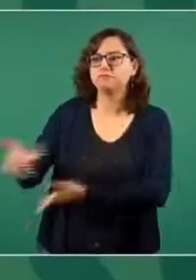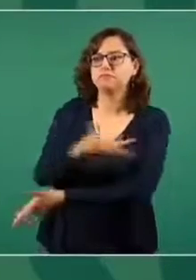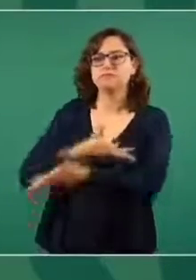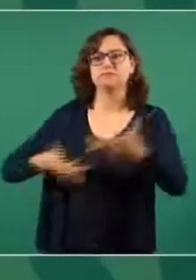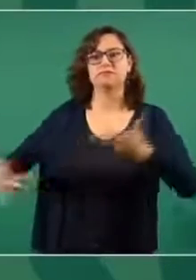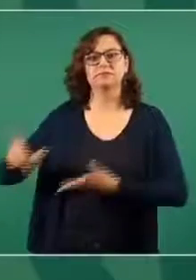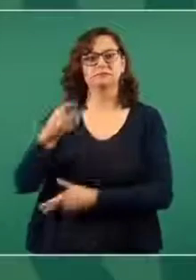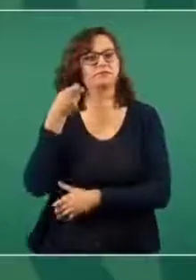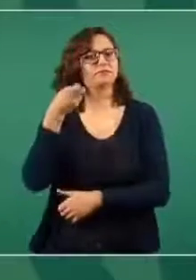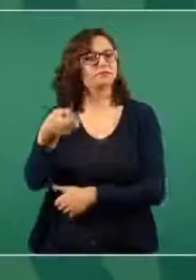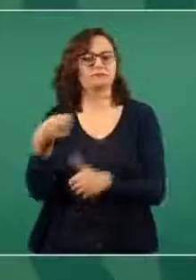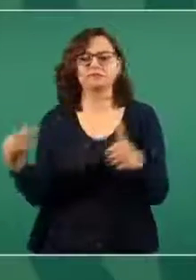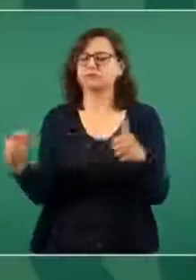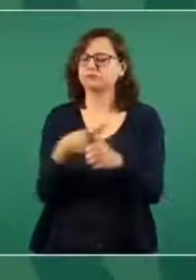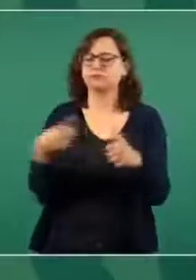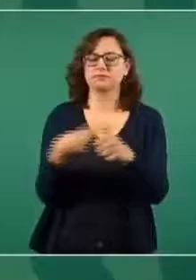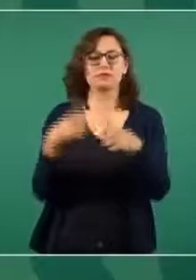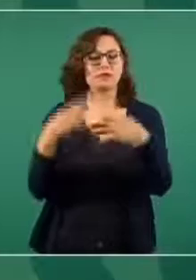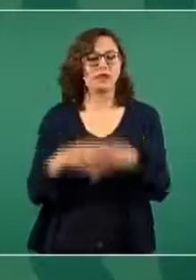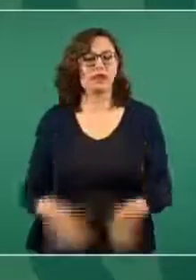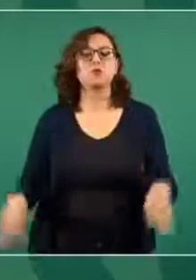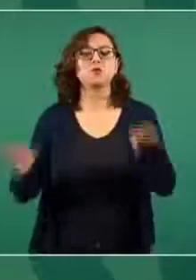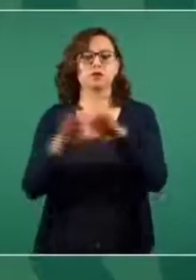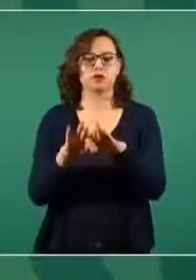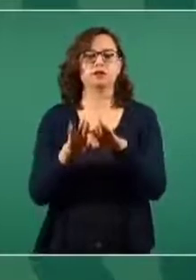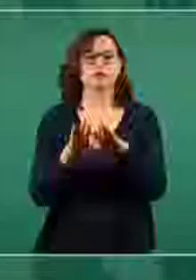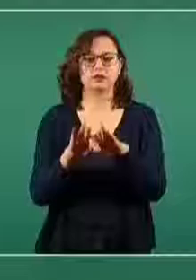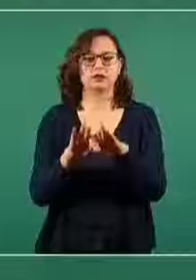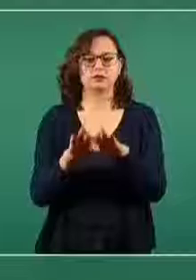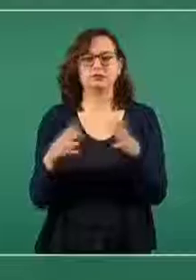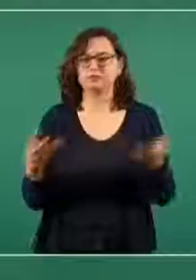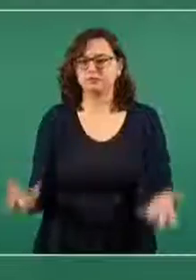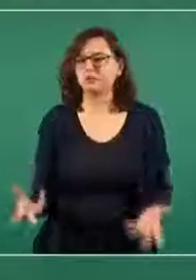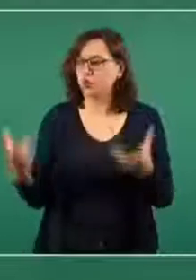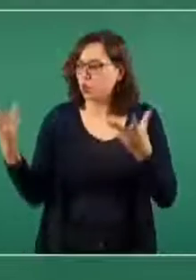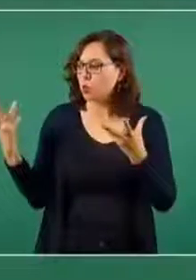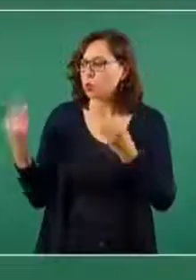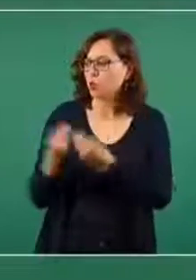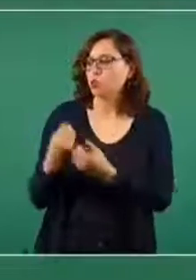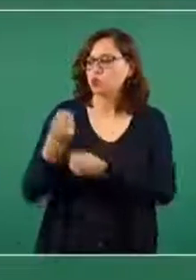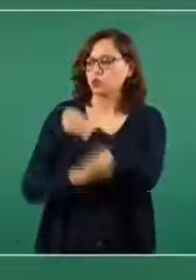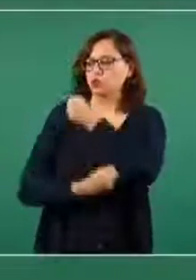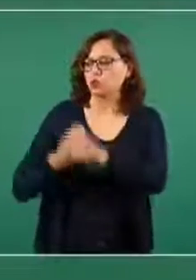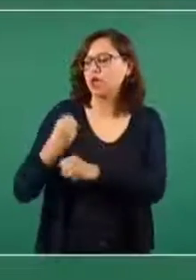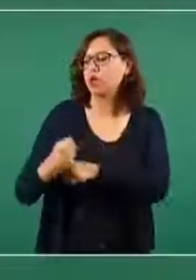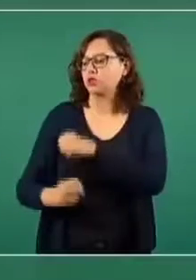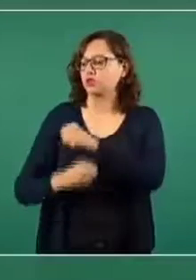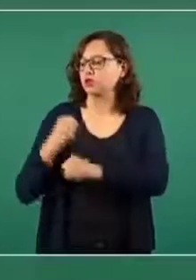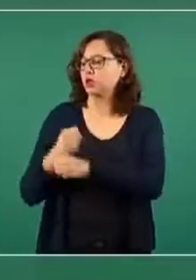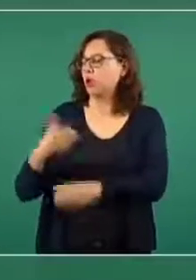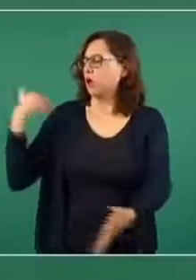Eso es el fruto de esta lucha, que no es en vano,